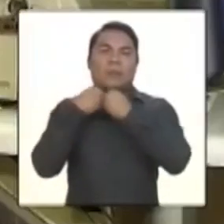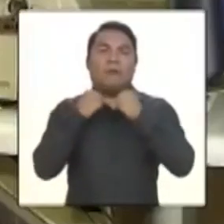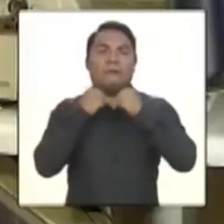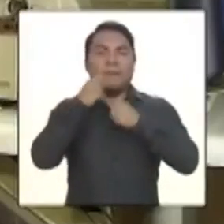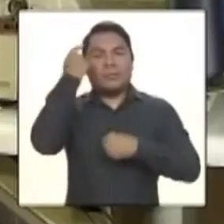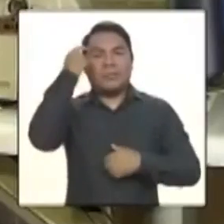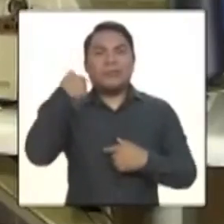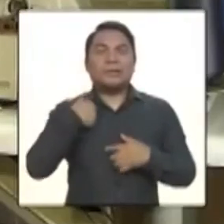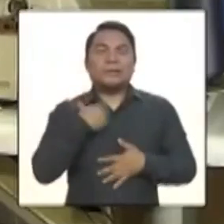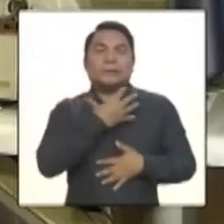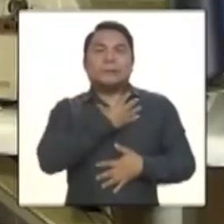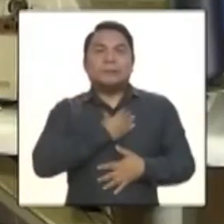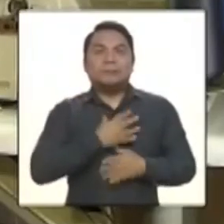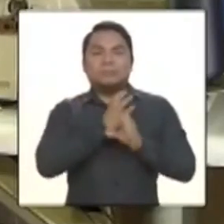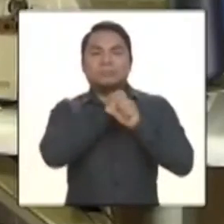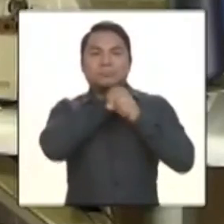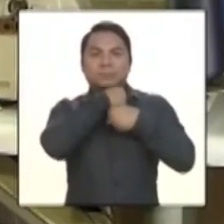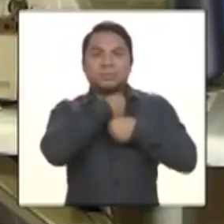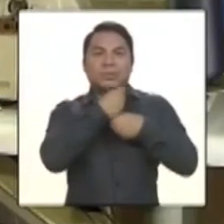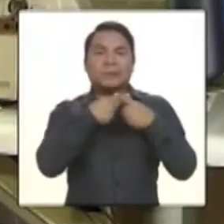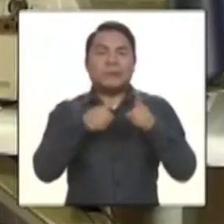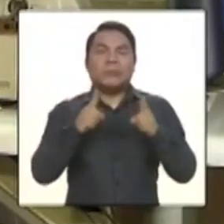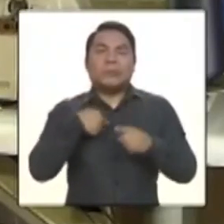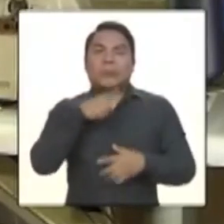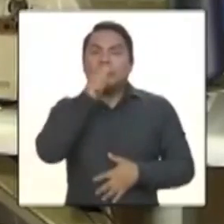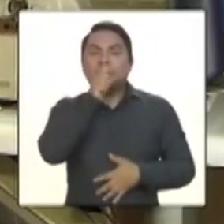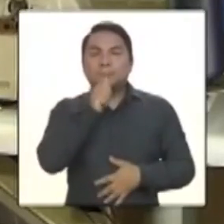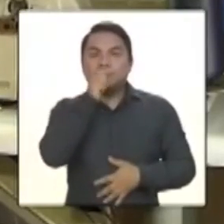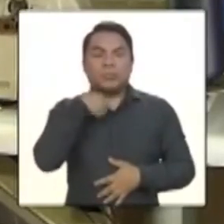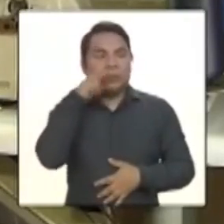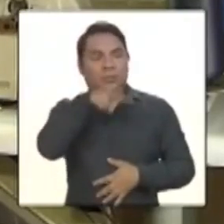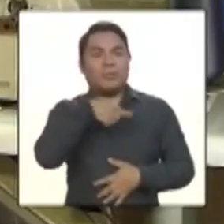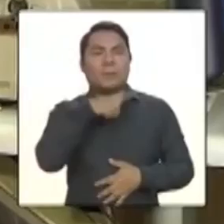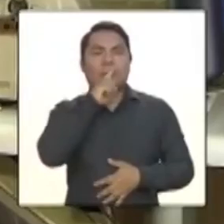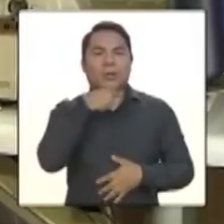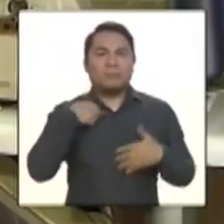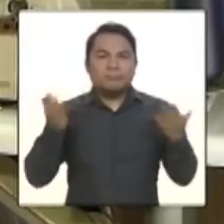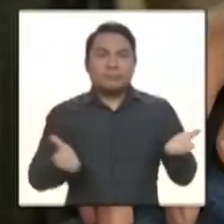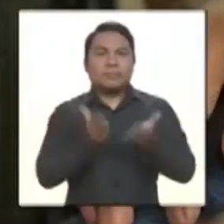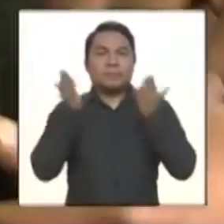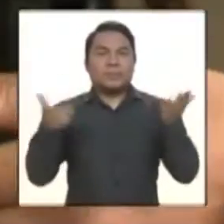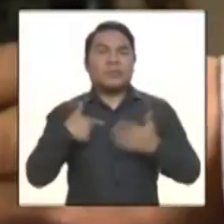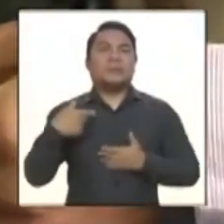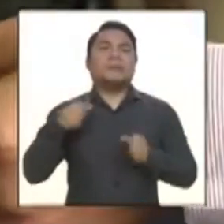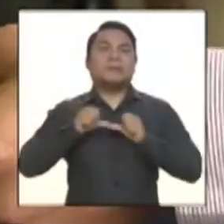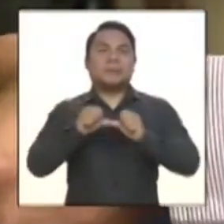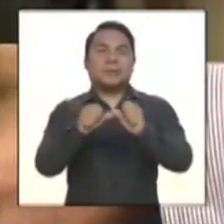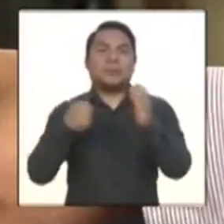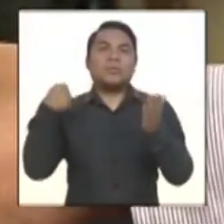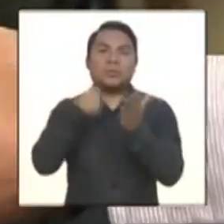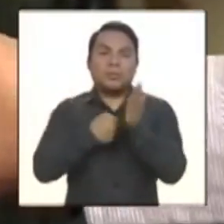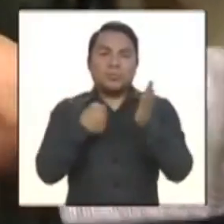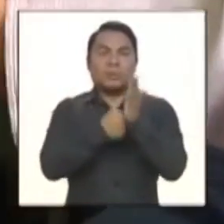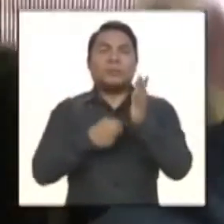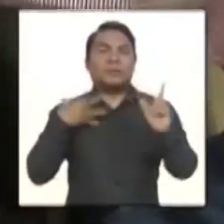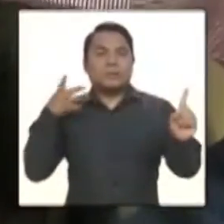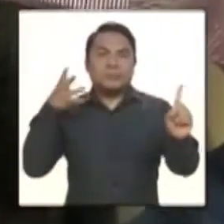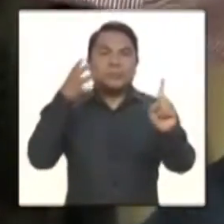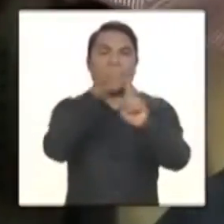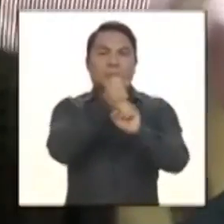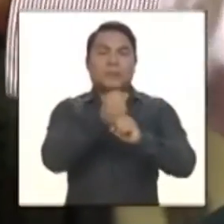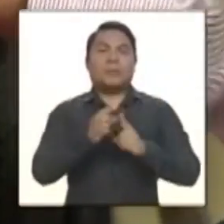uno se derrumba, pero lo ves en mi papá y dice, no, hay que hacer esto, que lo otro, que hay que seguir luchando, entonces hay que seguir persistir.